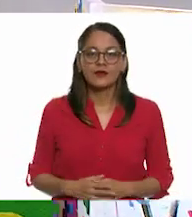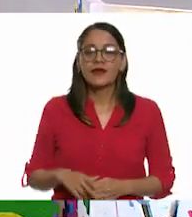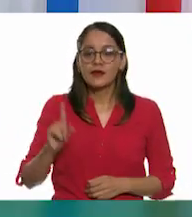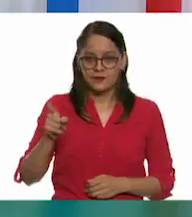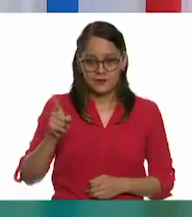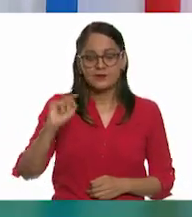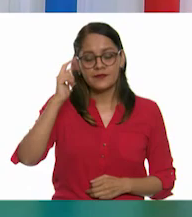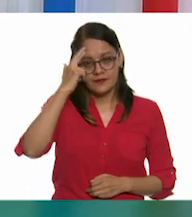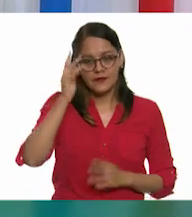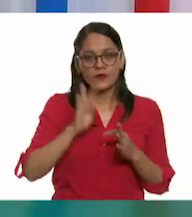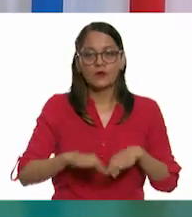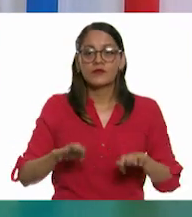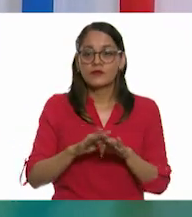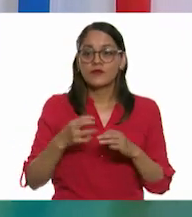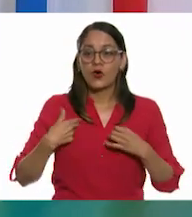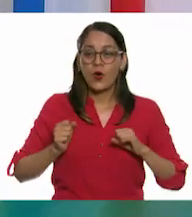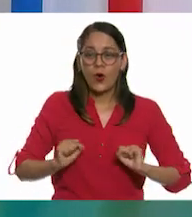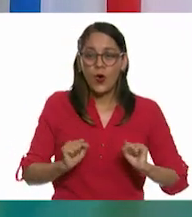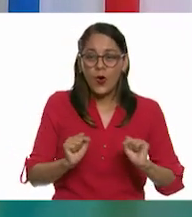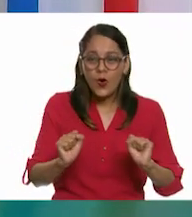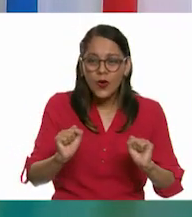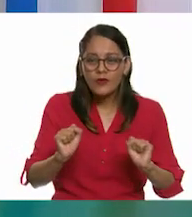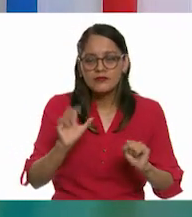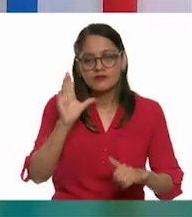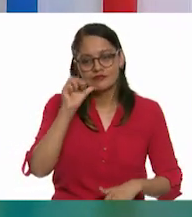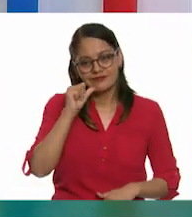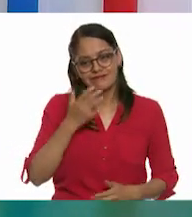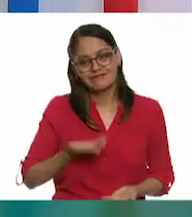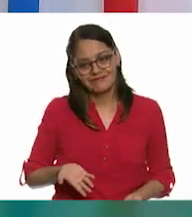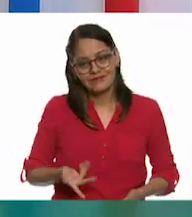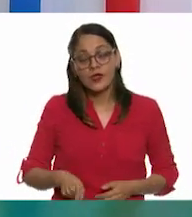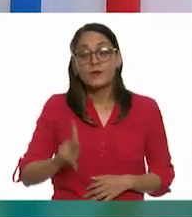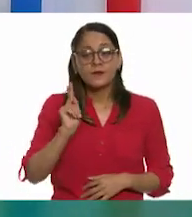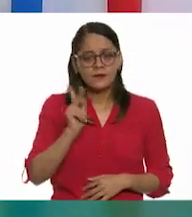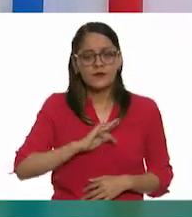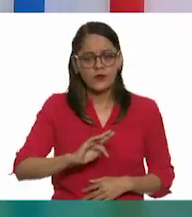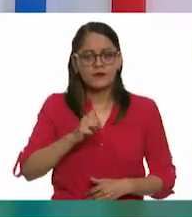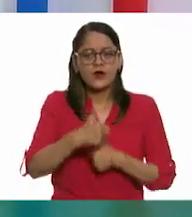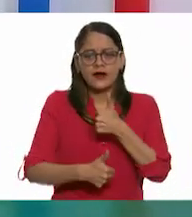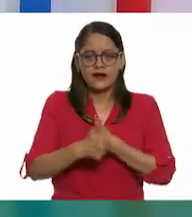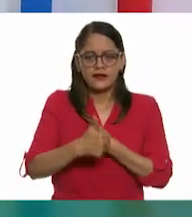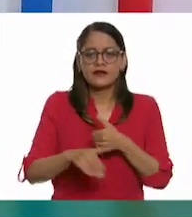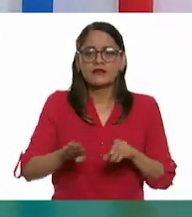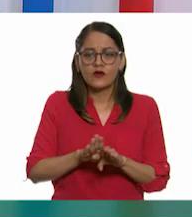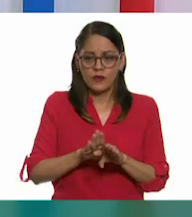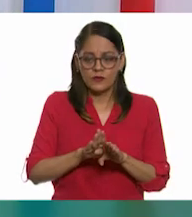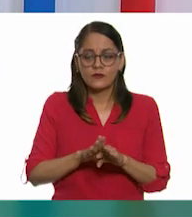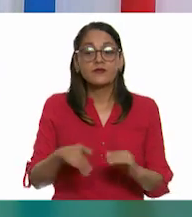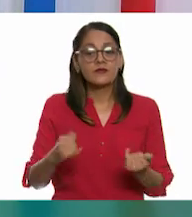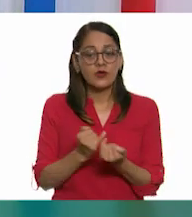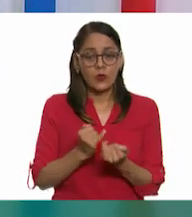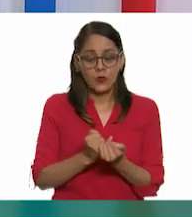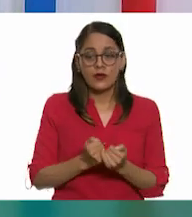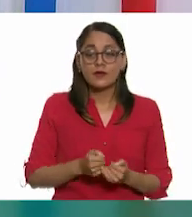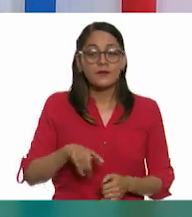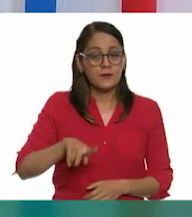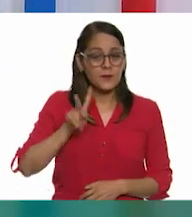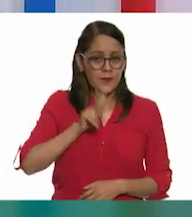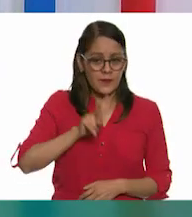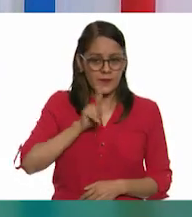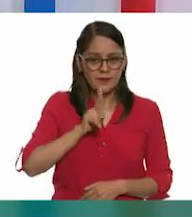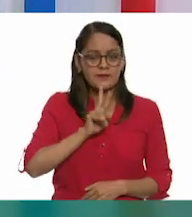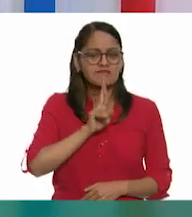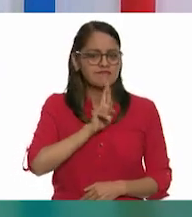tal, no vamos a poder hacer una carrera donde tengamos que correr. Pero, sí podemos hacer una carrera de resolver unos desafíos muy